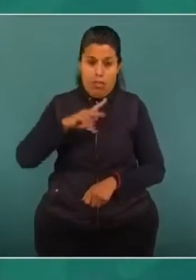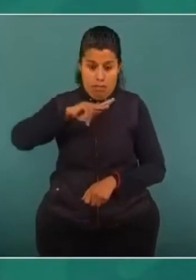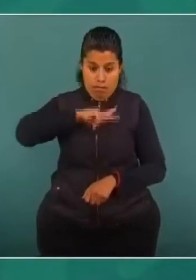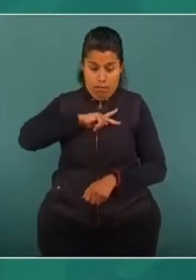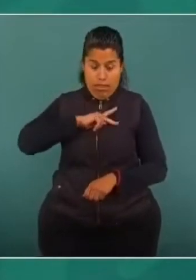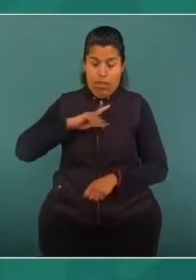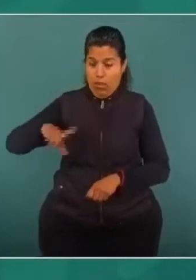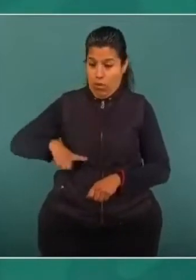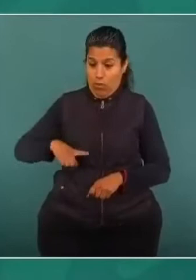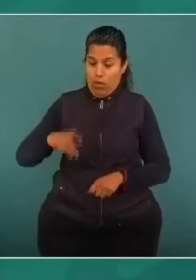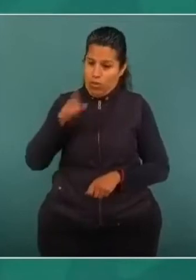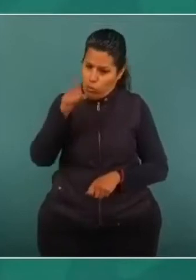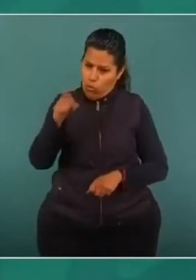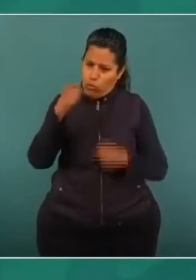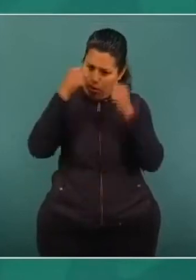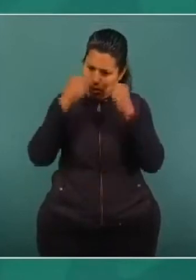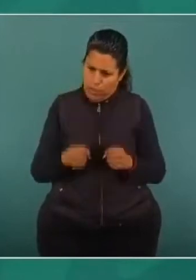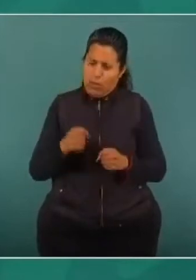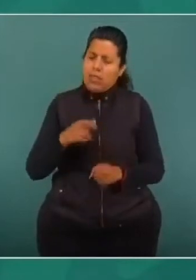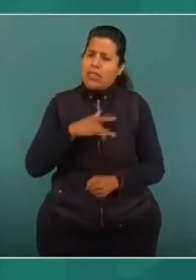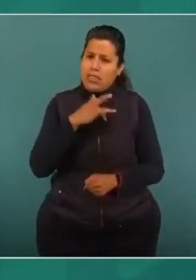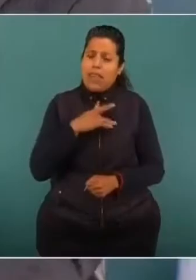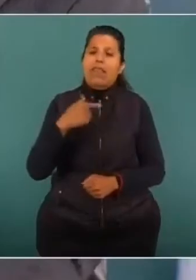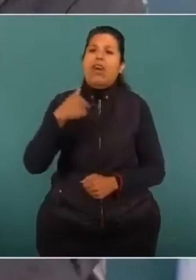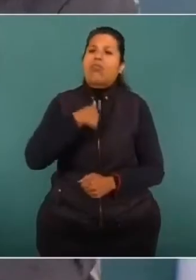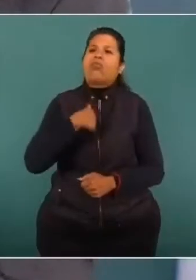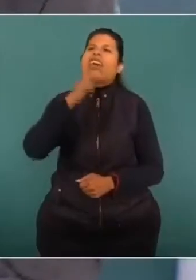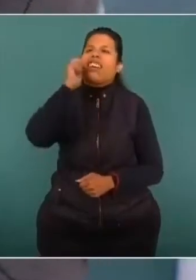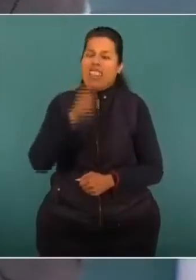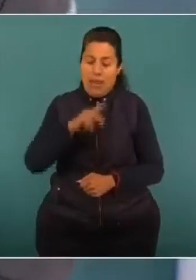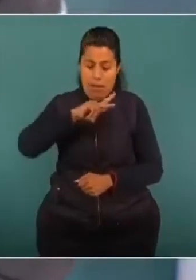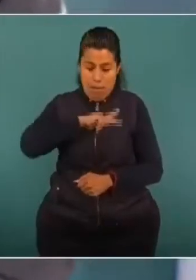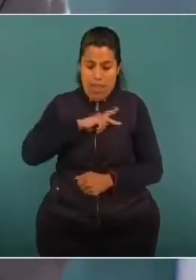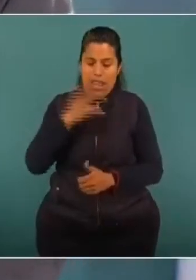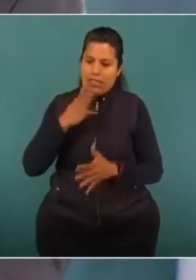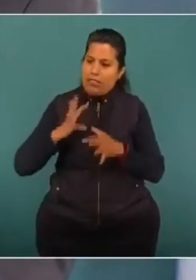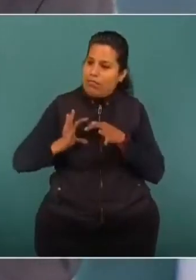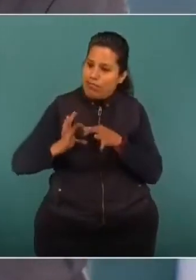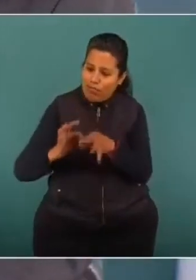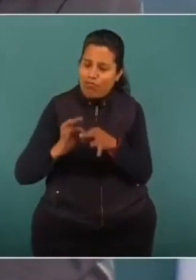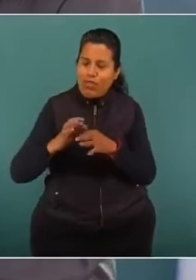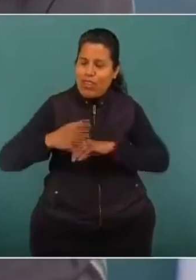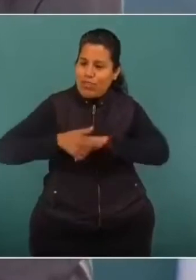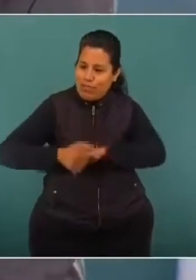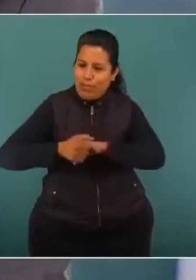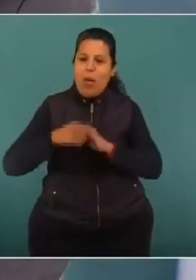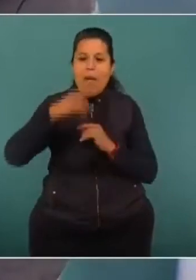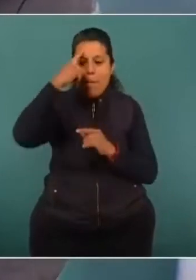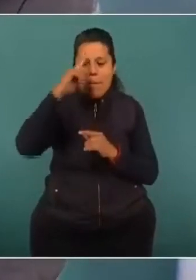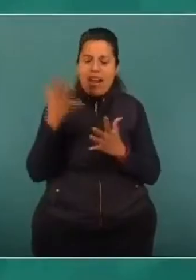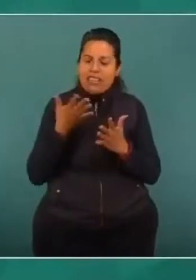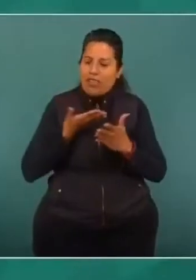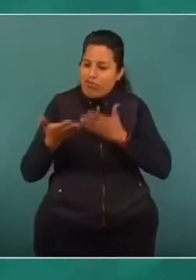encontrará en mí y mi gobierno aliados para lograr los objetivos trazados.